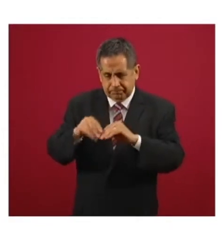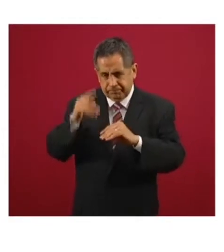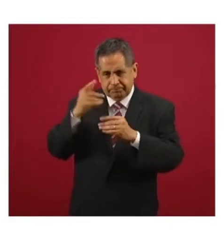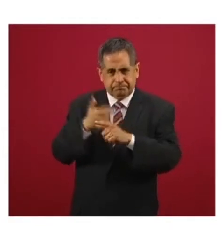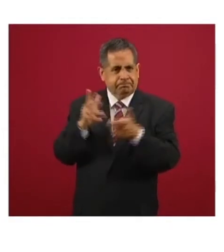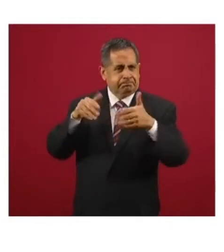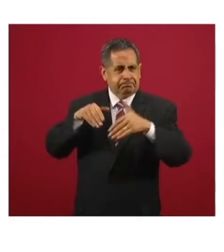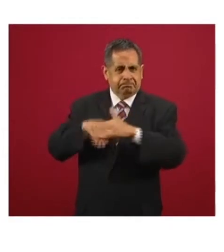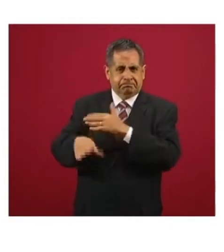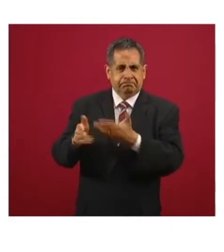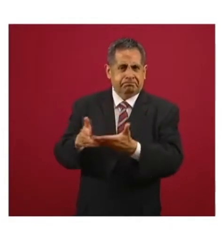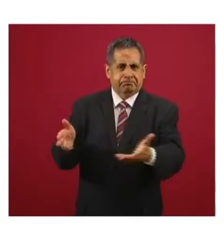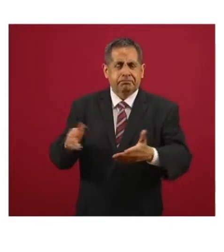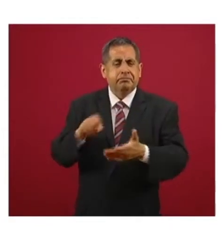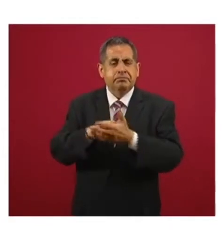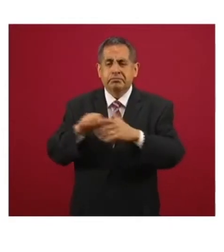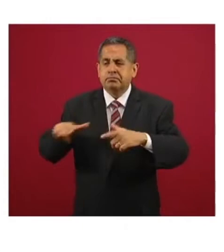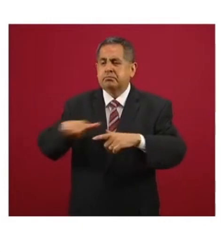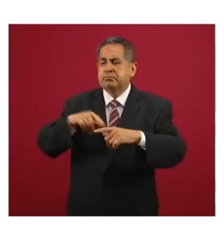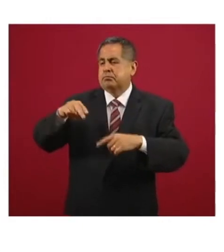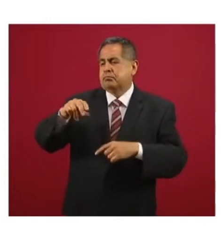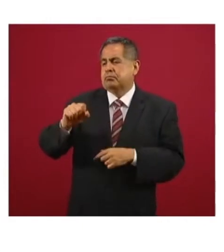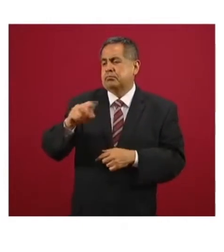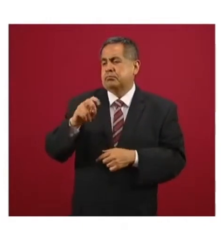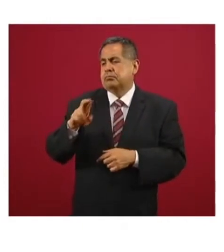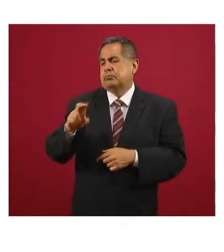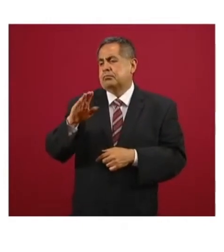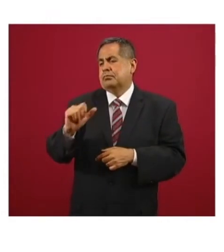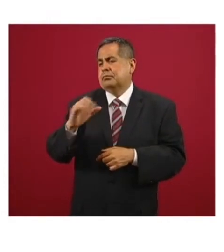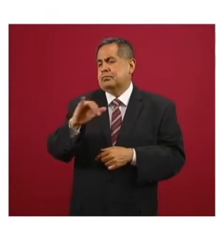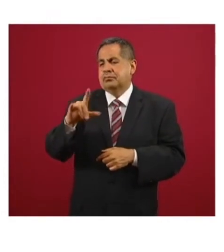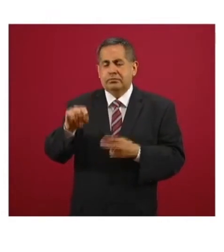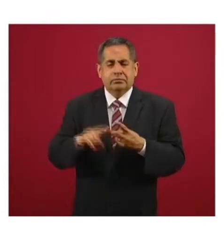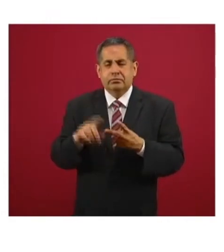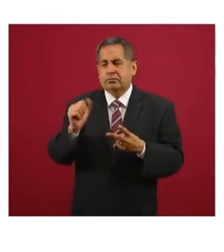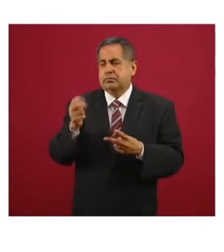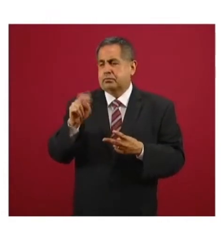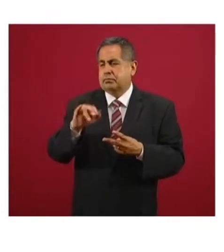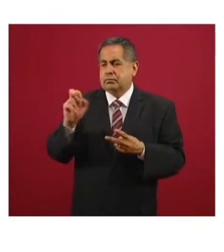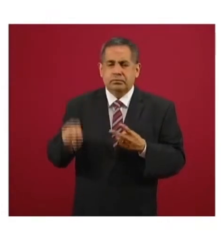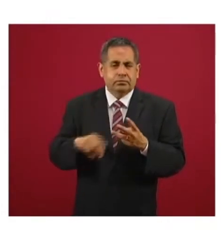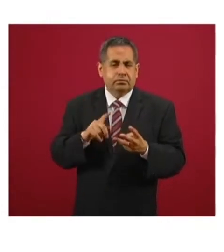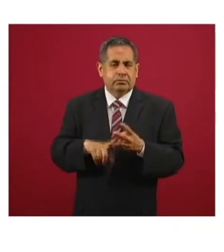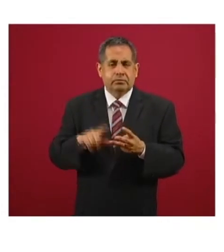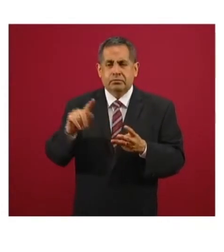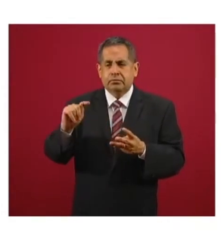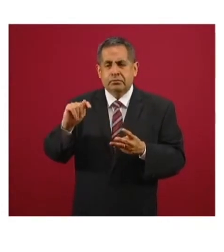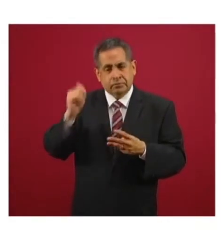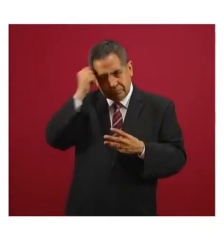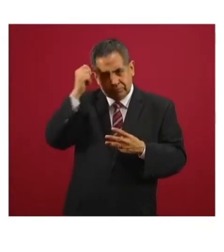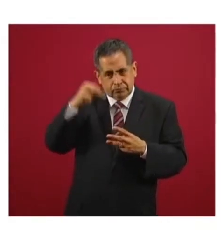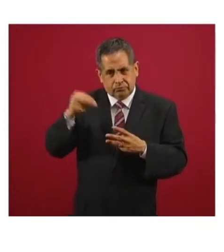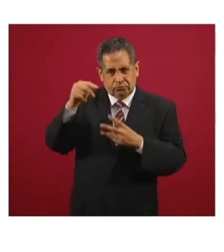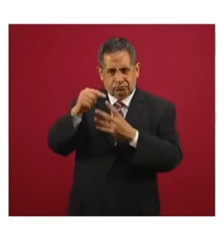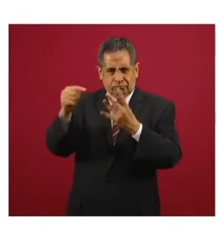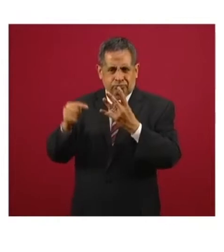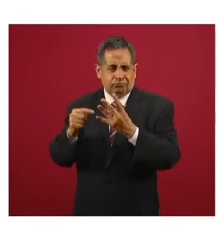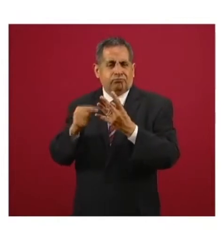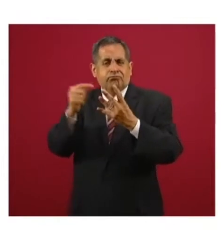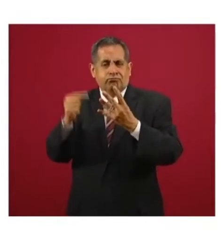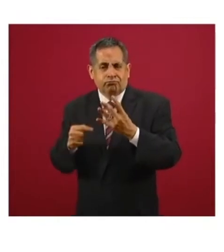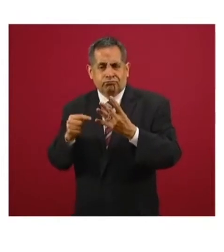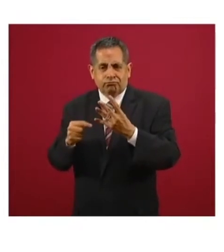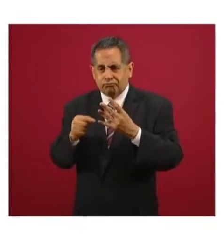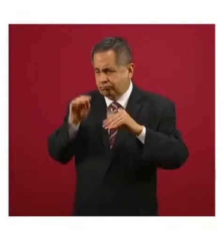acceso público, como el lago Nabor Carrillo, la siena de San Juan, la laguna Jalapango y Texcoco Norte, quizá la laguna